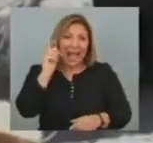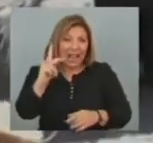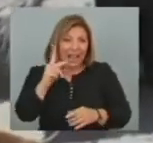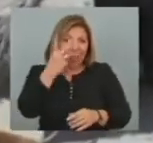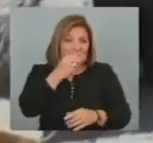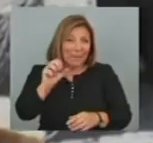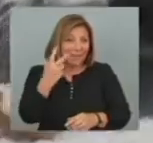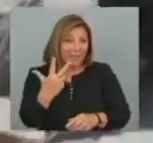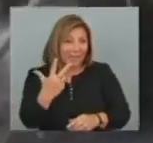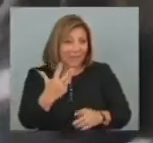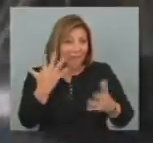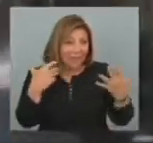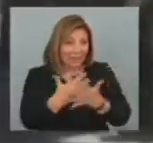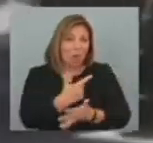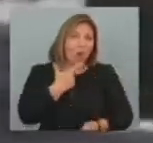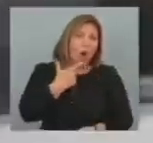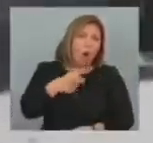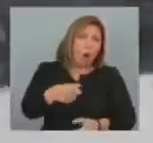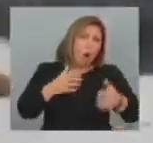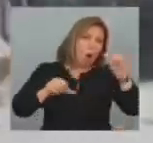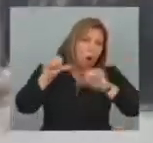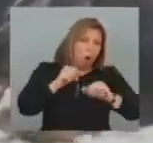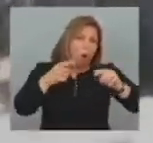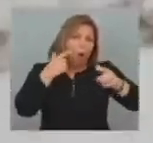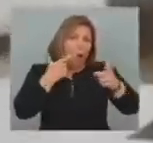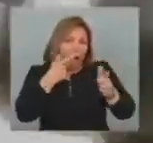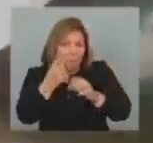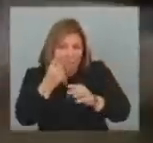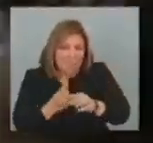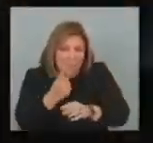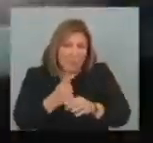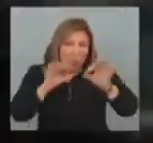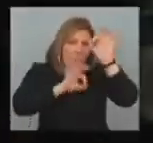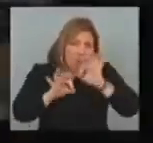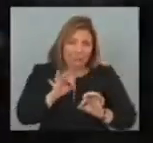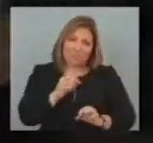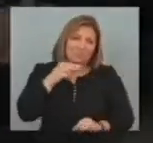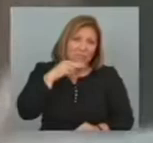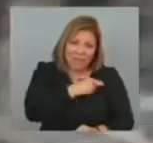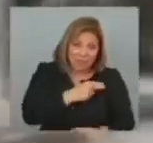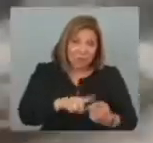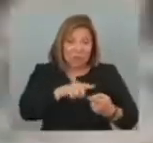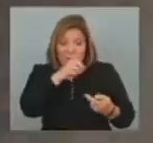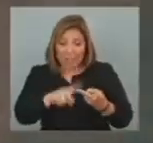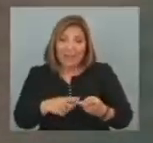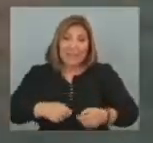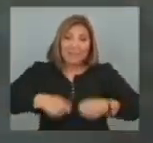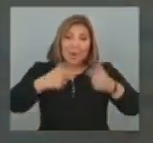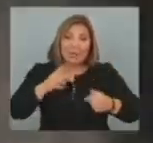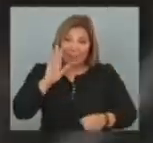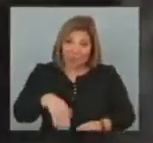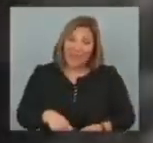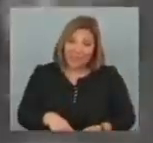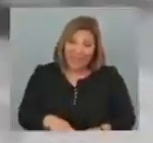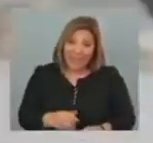La incertidumbre sobre si la escalada del conflicto en el corazón de Oriente Medio Una región exportadora de petróleo Perjudicará al